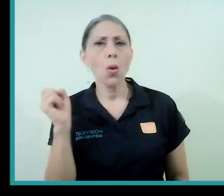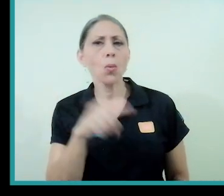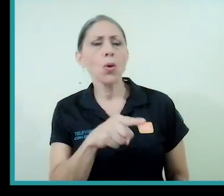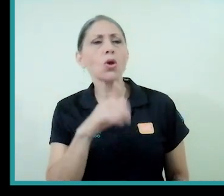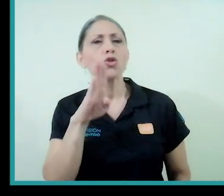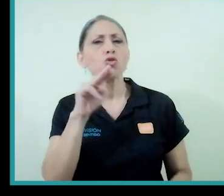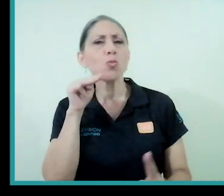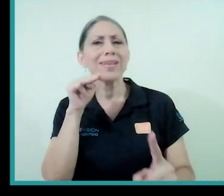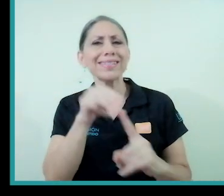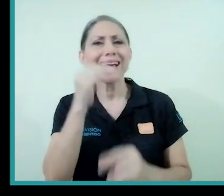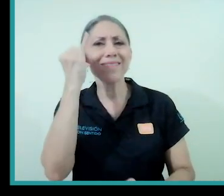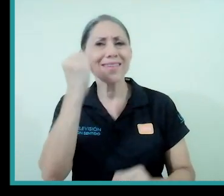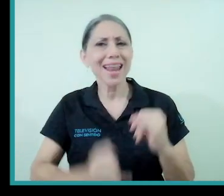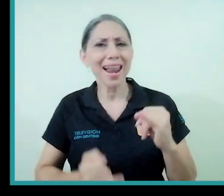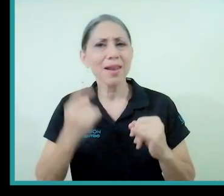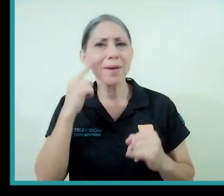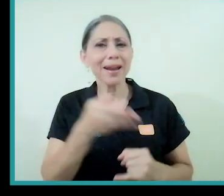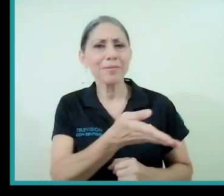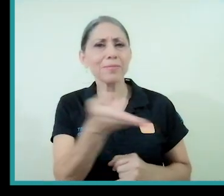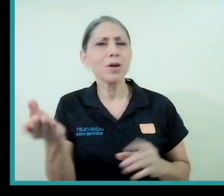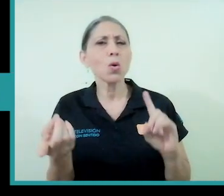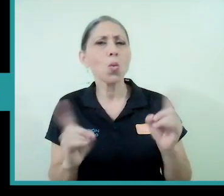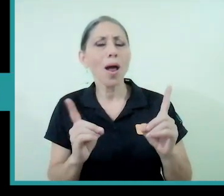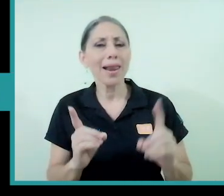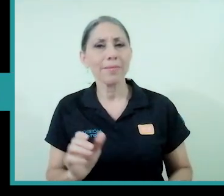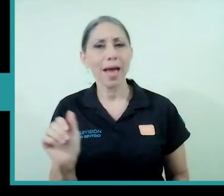mensaje final para nuestro público? Amanda